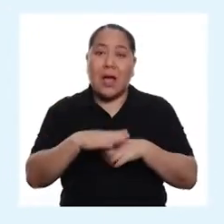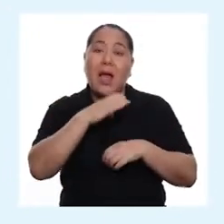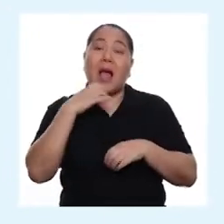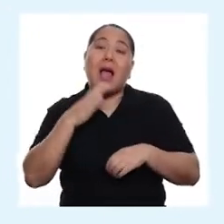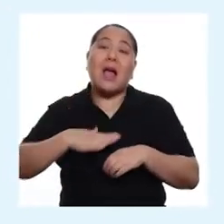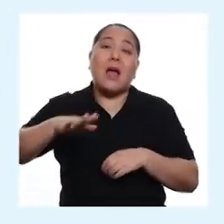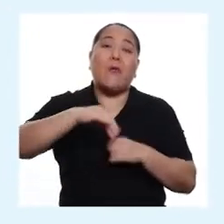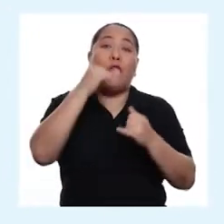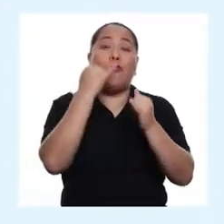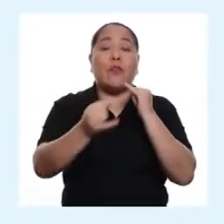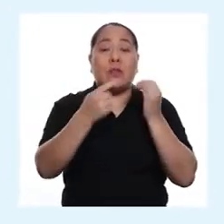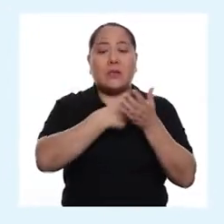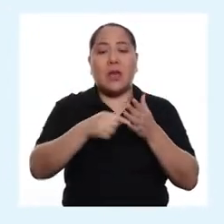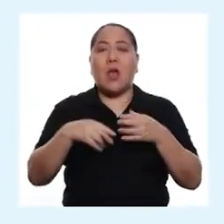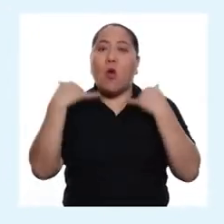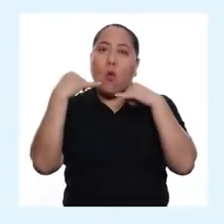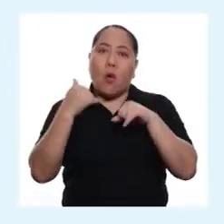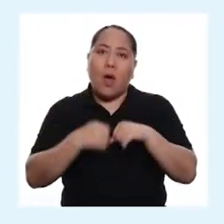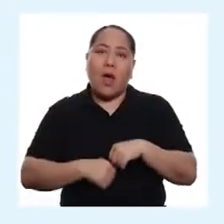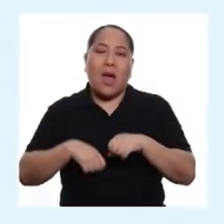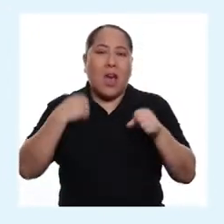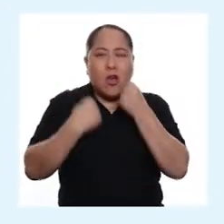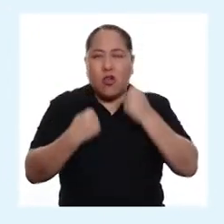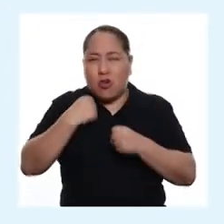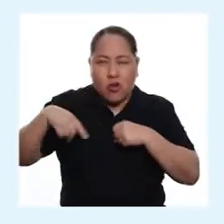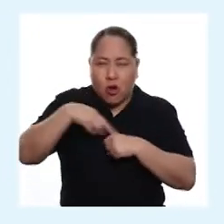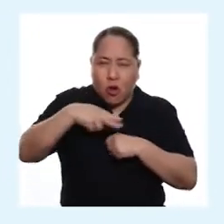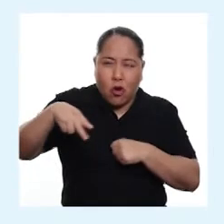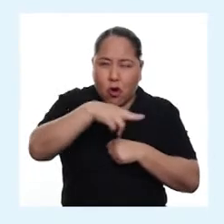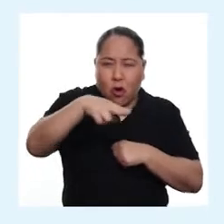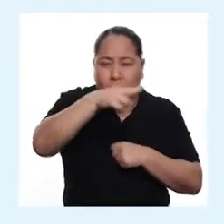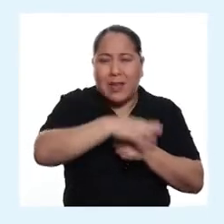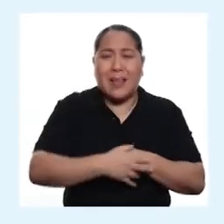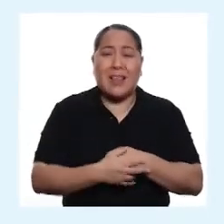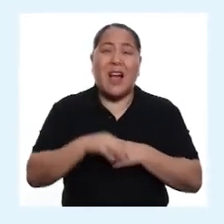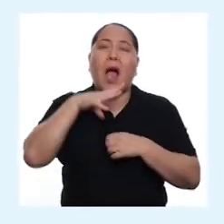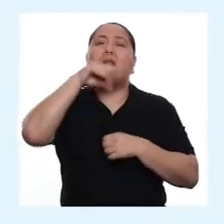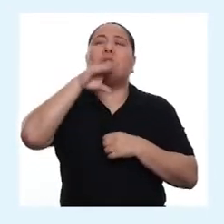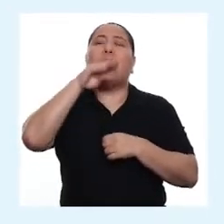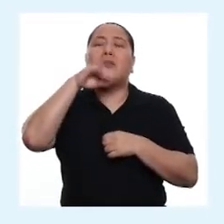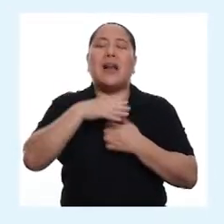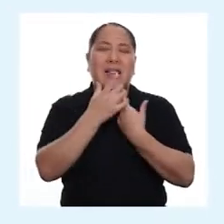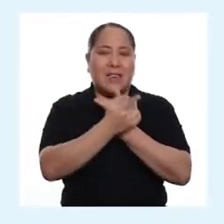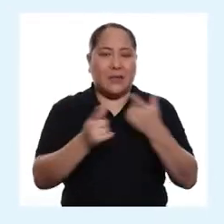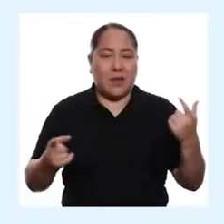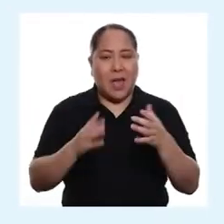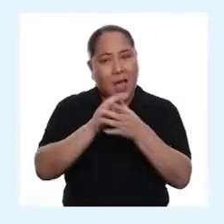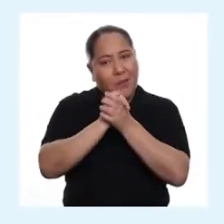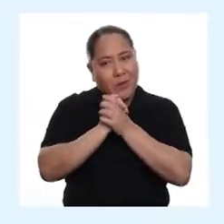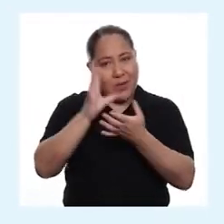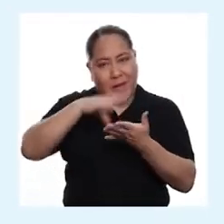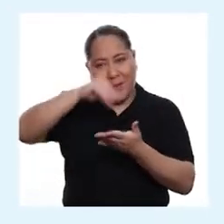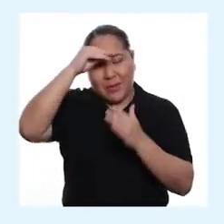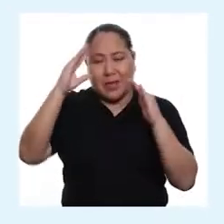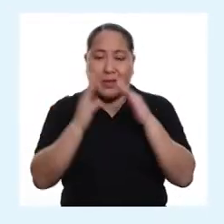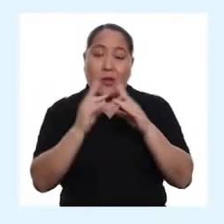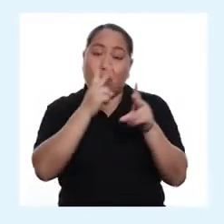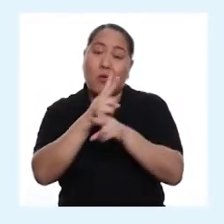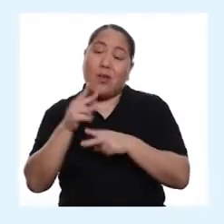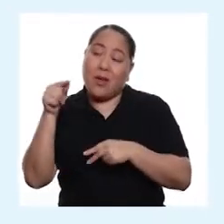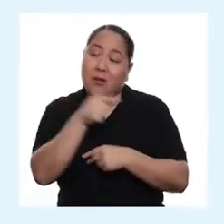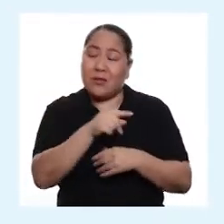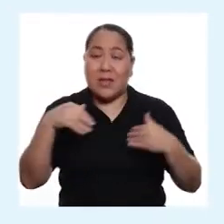al campo los fines de semana. Ahí juega, corre y ladra libremente. Amigos y amigas de Aprendo en Casa, si